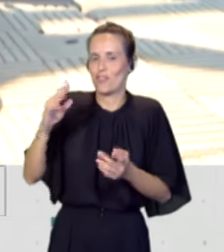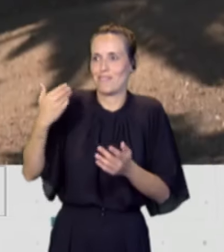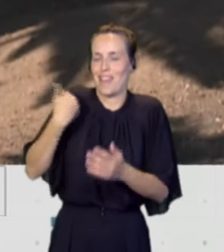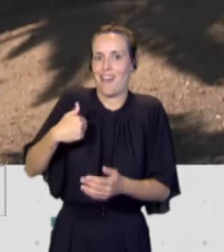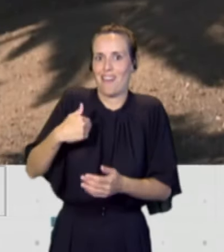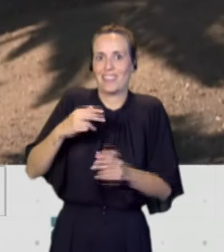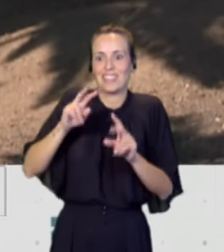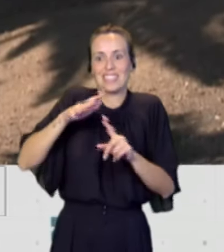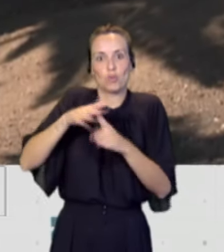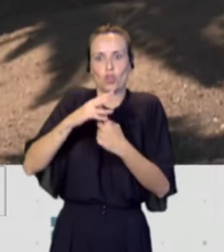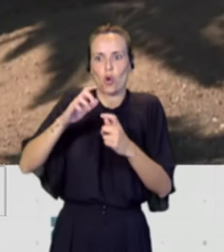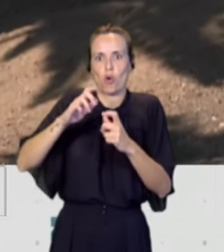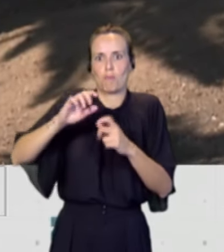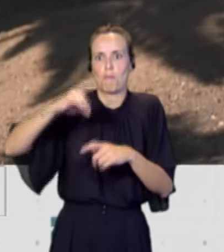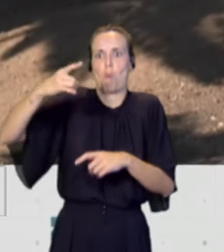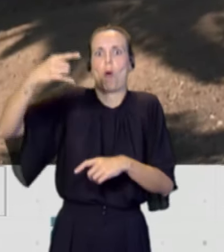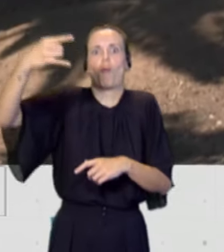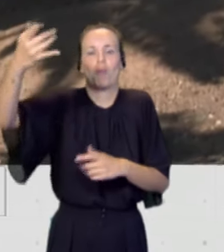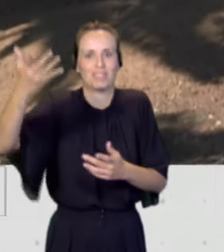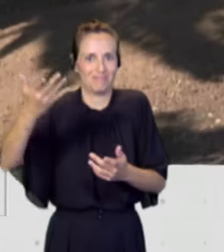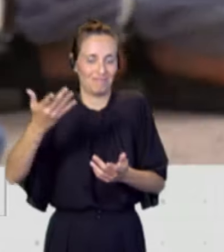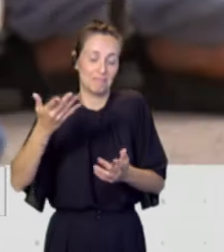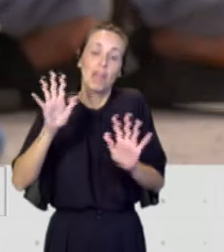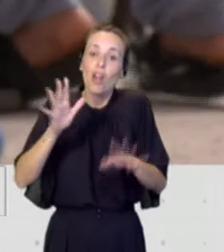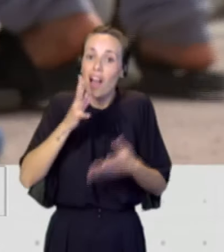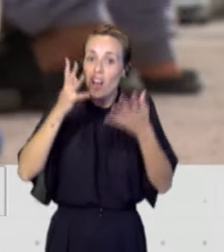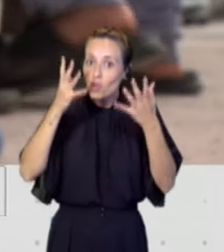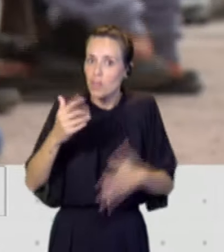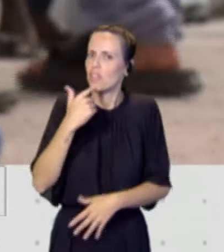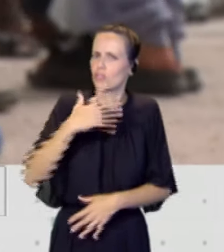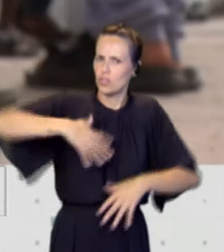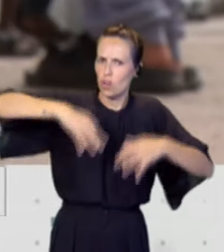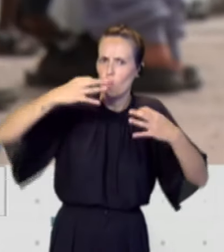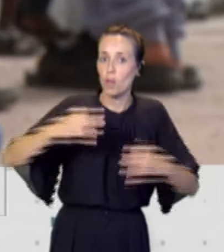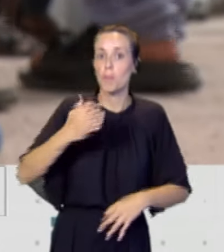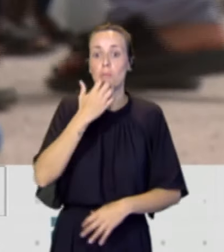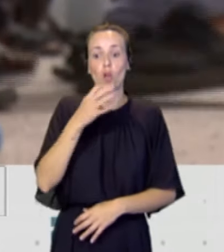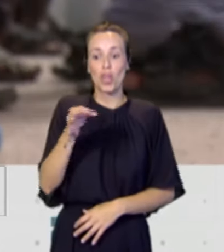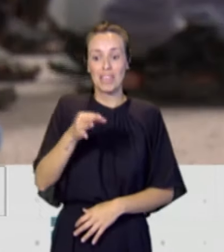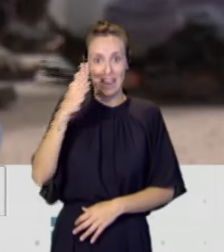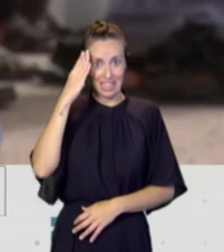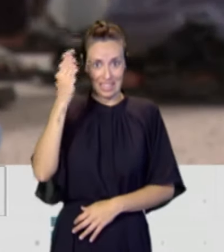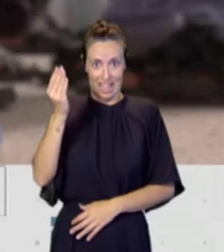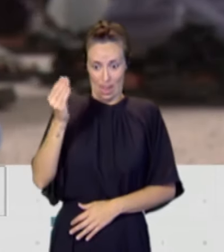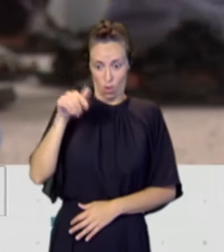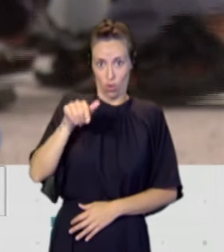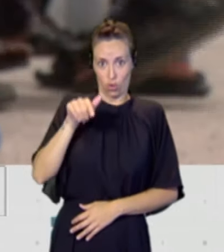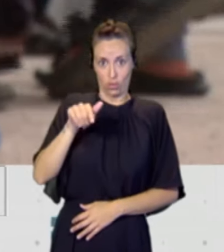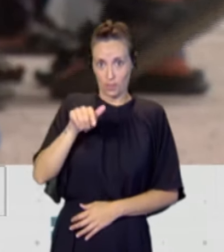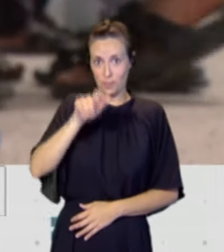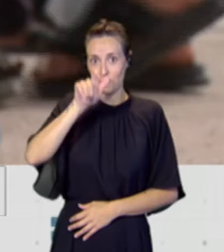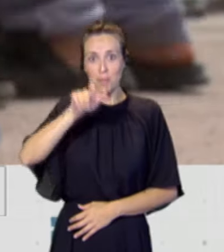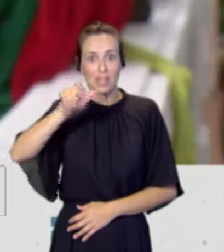yo le puedo decir con total seguridad que actualmente en una isla como Lanzarote, el personal que